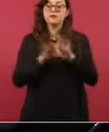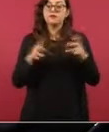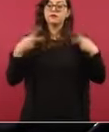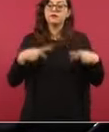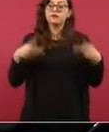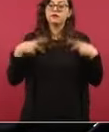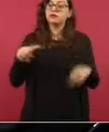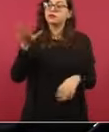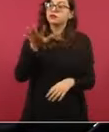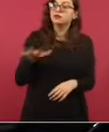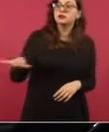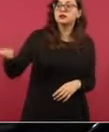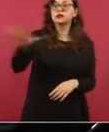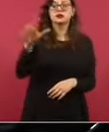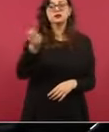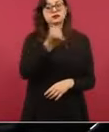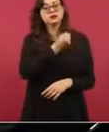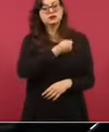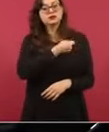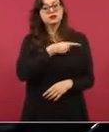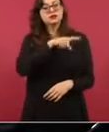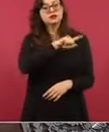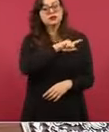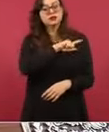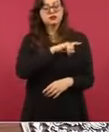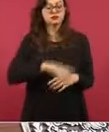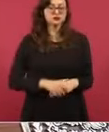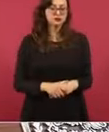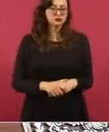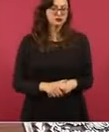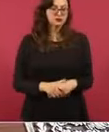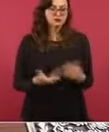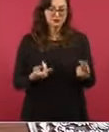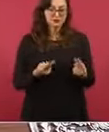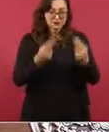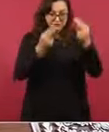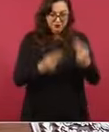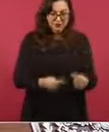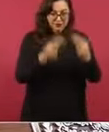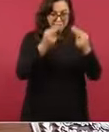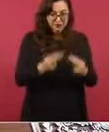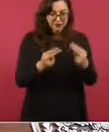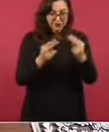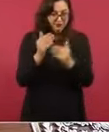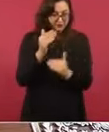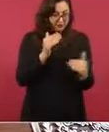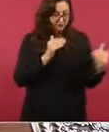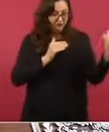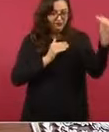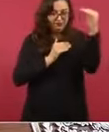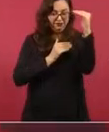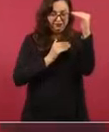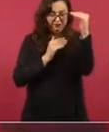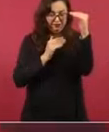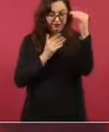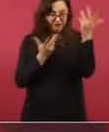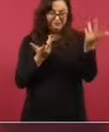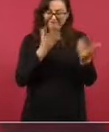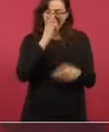que por encima de lo mercantil, de lo lucrativo,